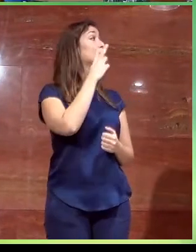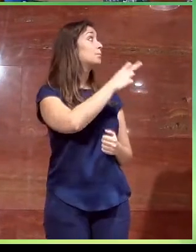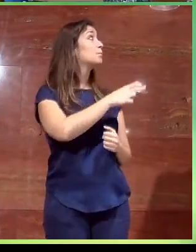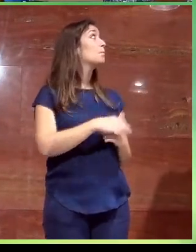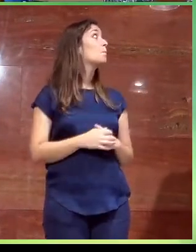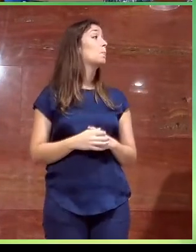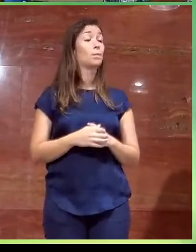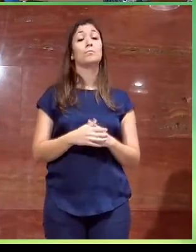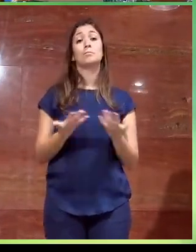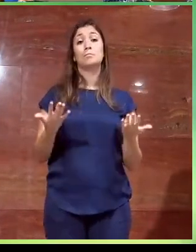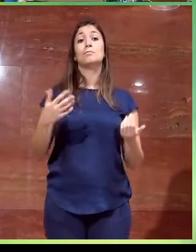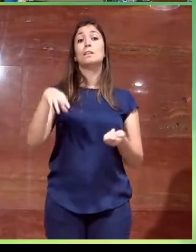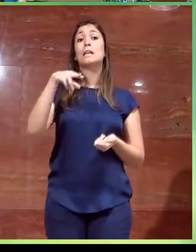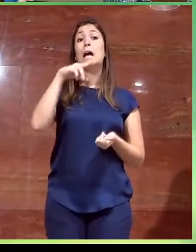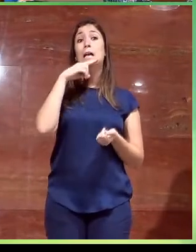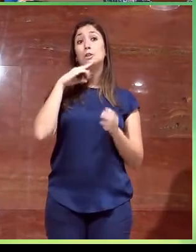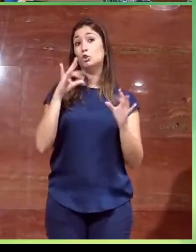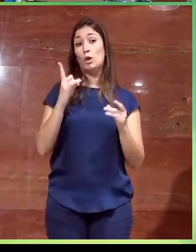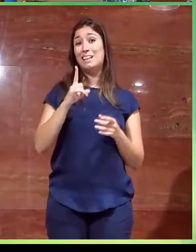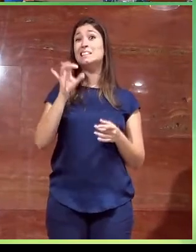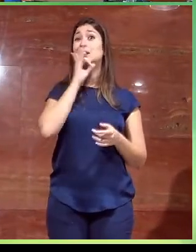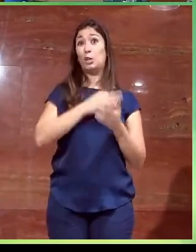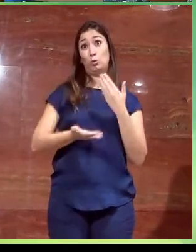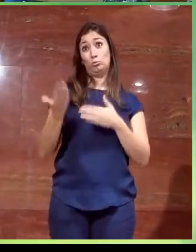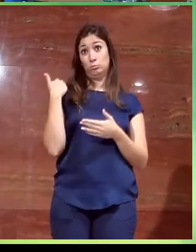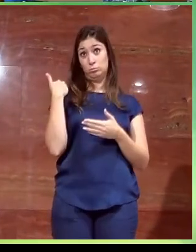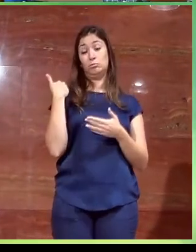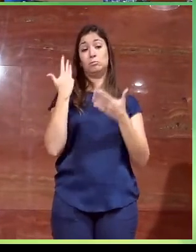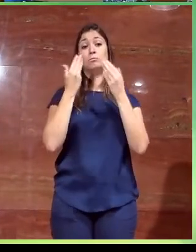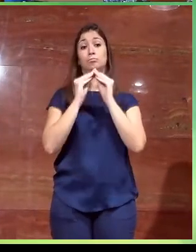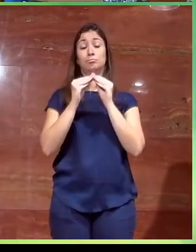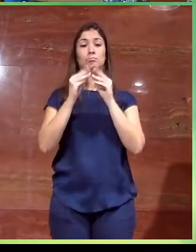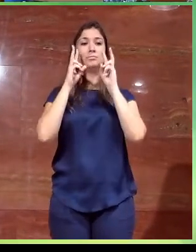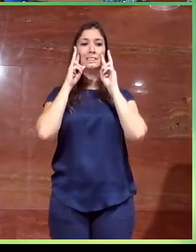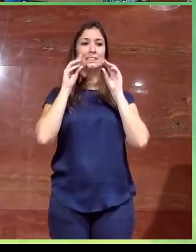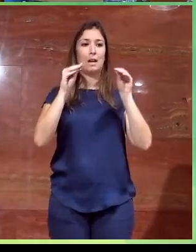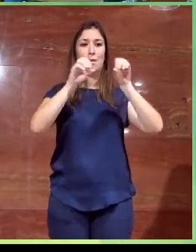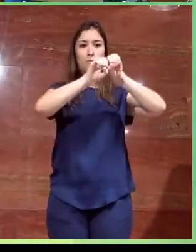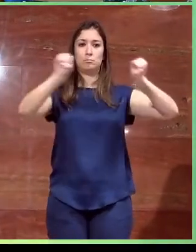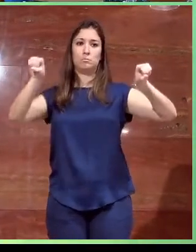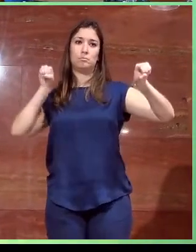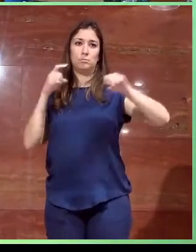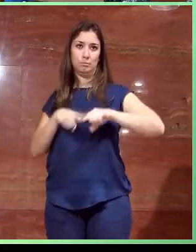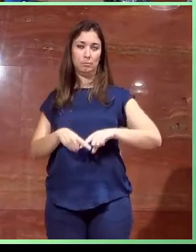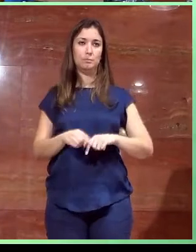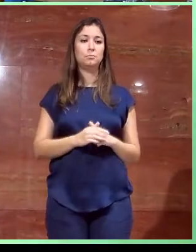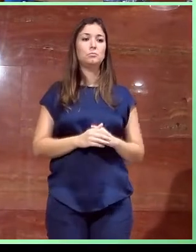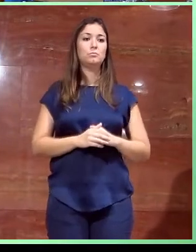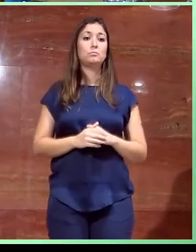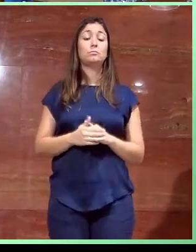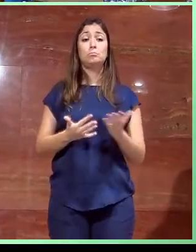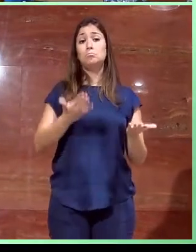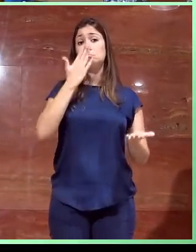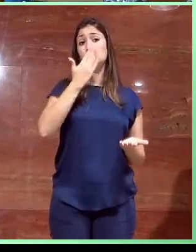nos ha tocado y los aseos son pues del siglo pasado con una instalación vista, pero bueno, pues yo creo que también el